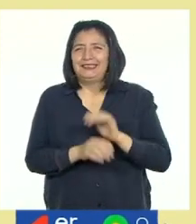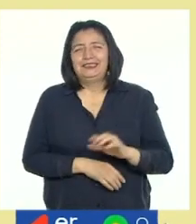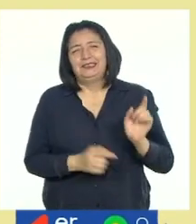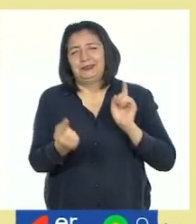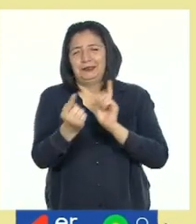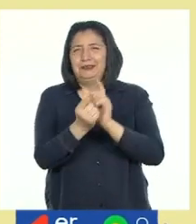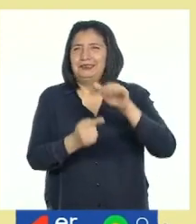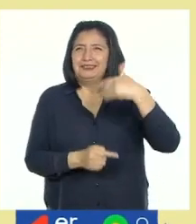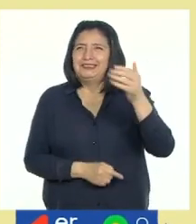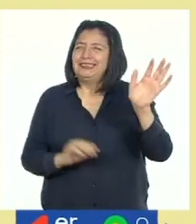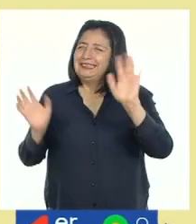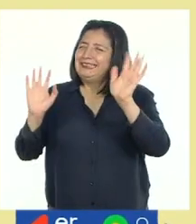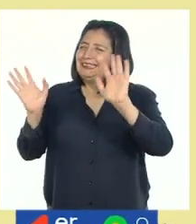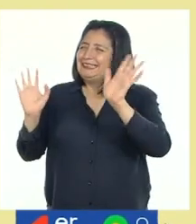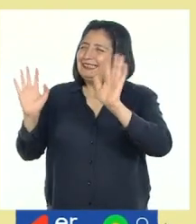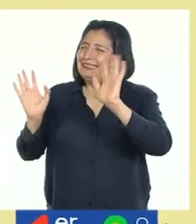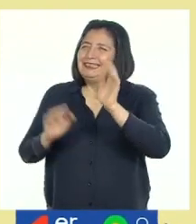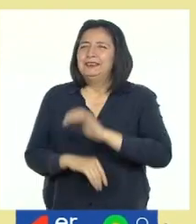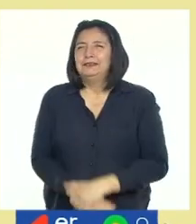¡Nos vemos! ¡Gracias!